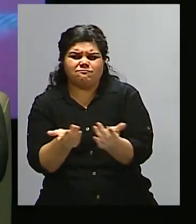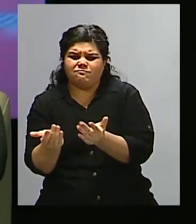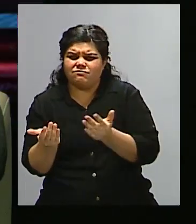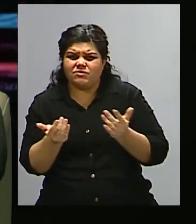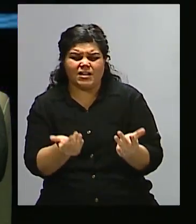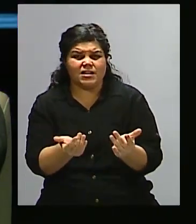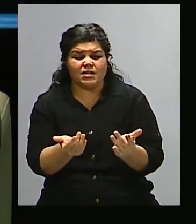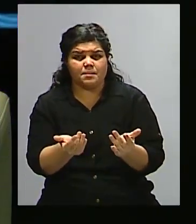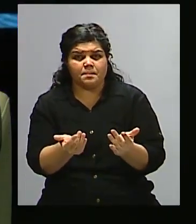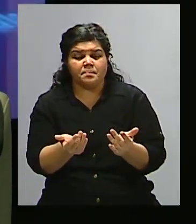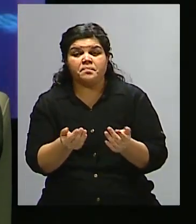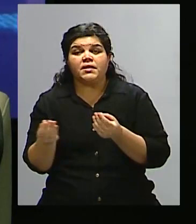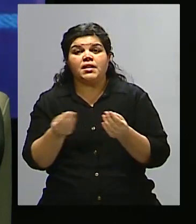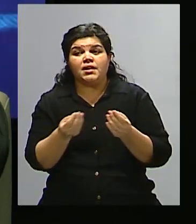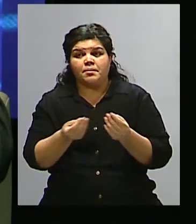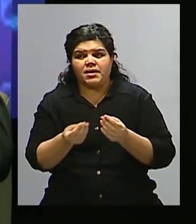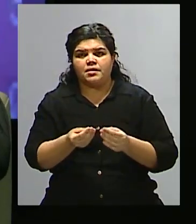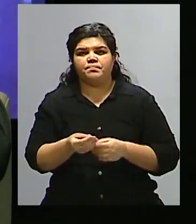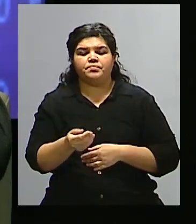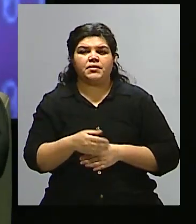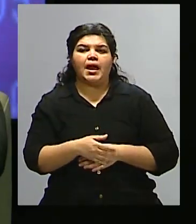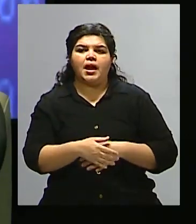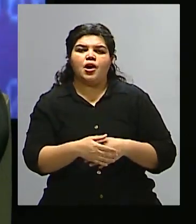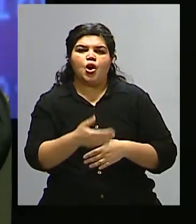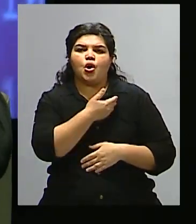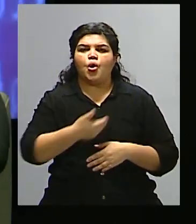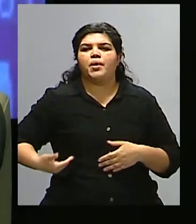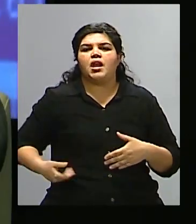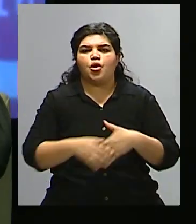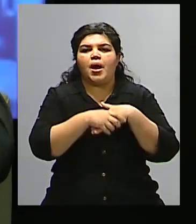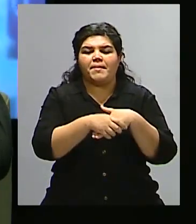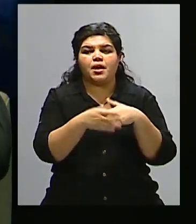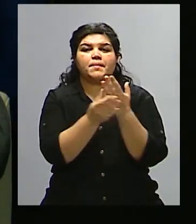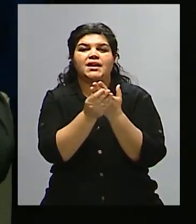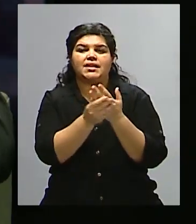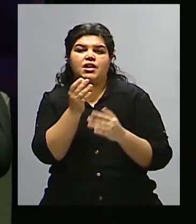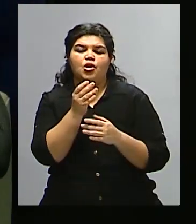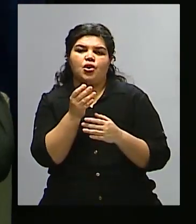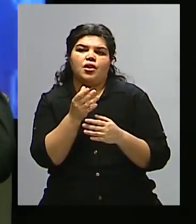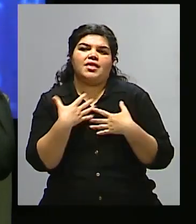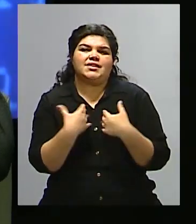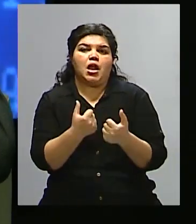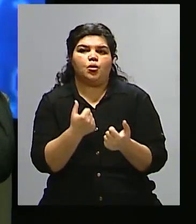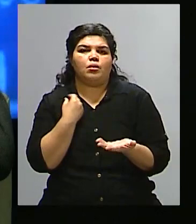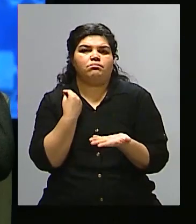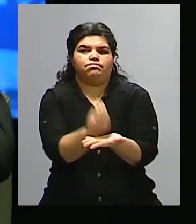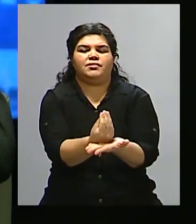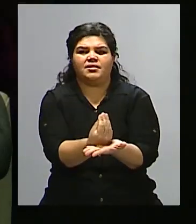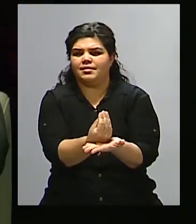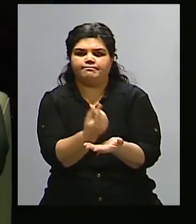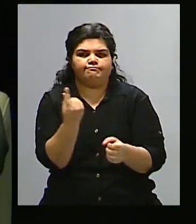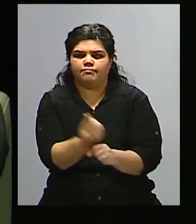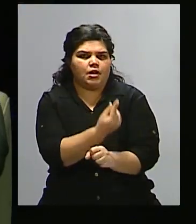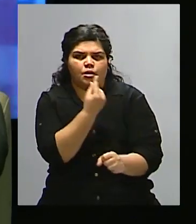importante. No es el amigo del gobernador el que puede hacerse cargo del Ministerio de Salud o de las instituciones más importantes de salud.